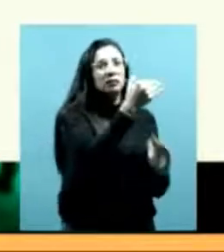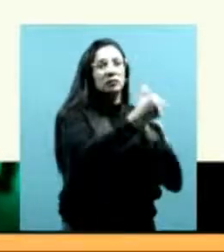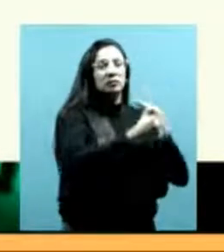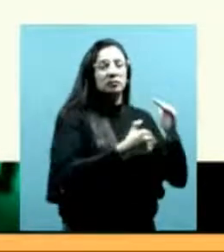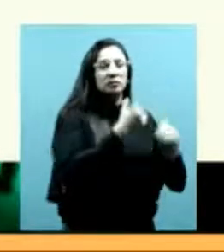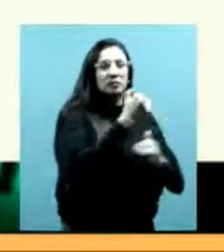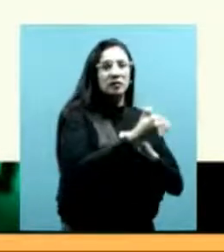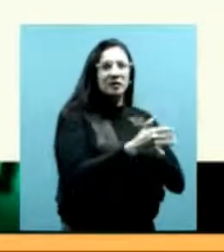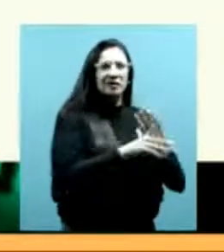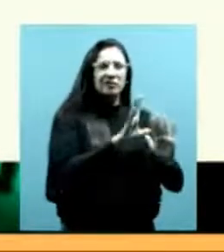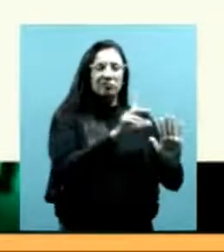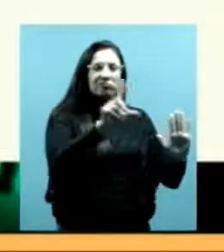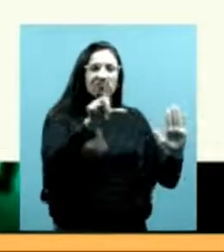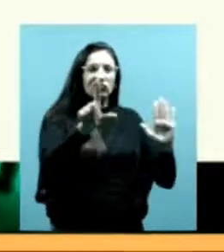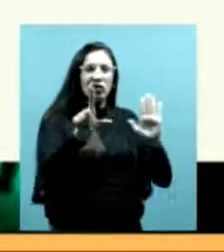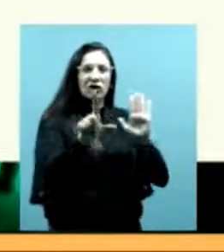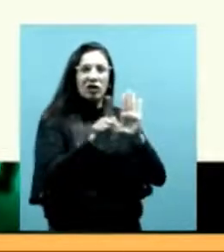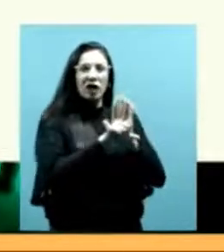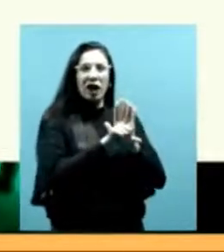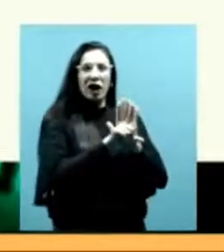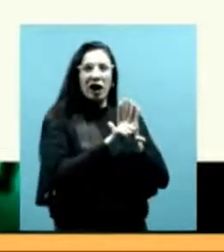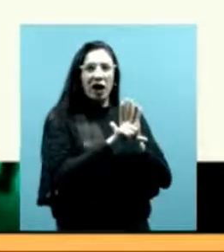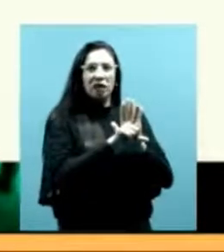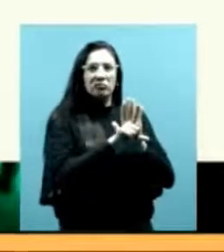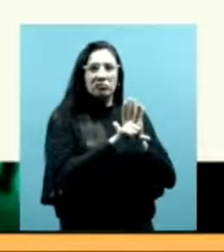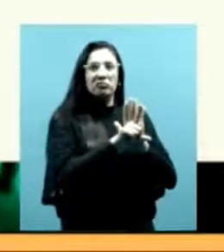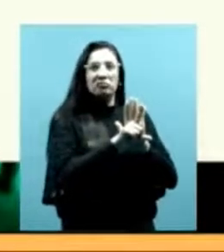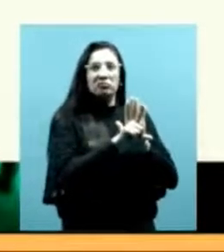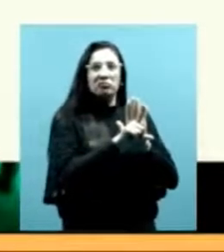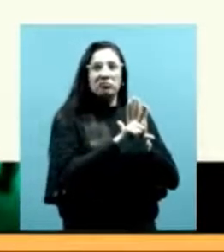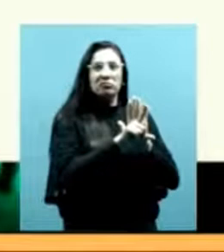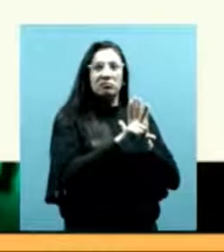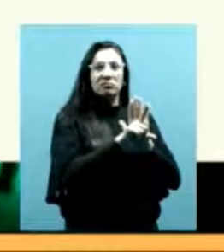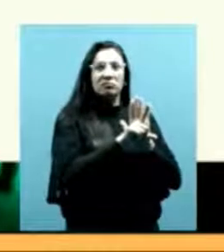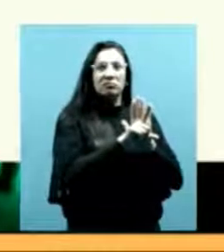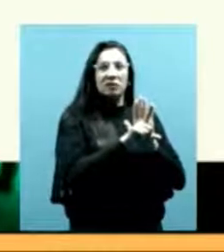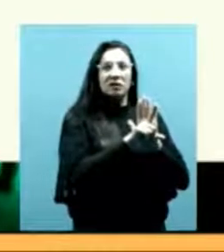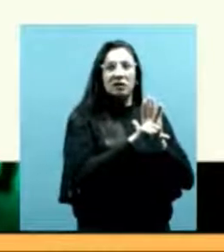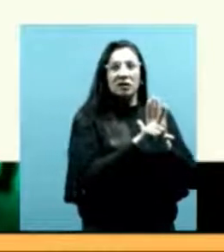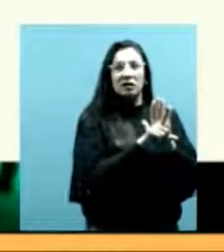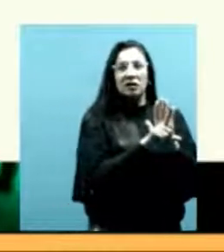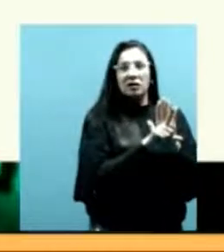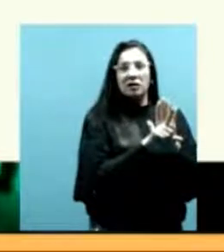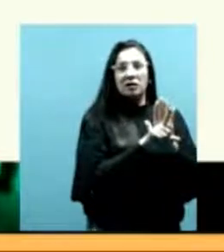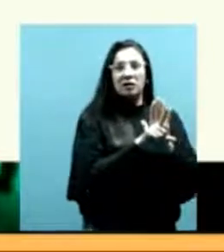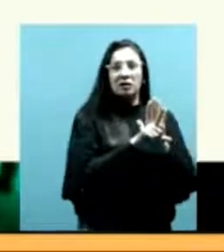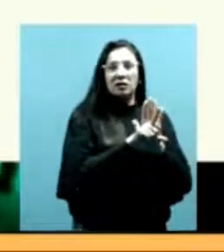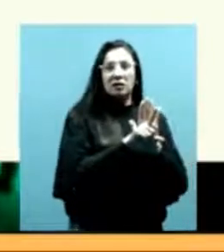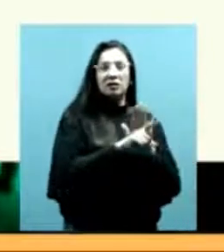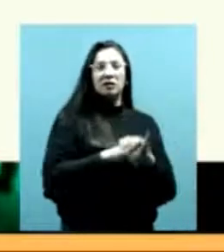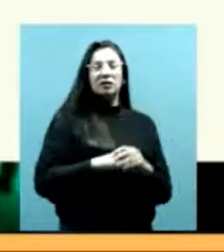legitimación a través de los documentos esos procedimientos arbitrarios corruptos y legítimos.